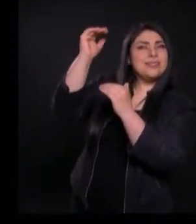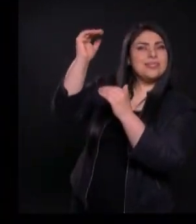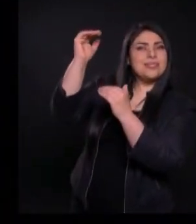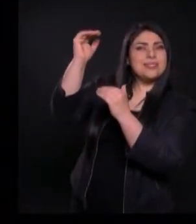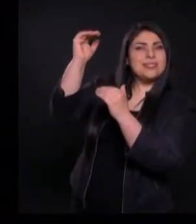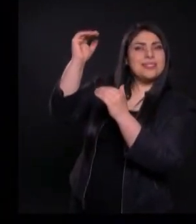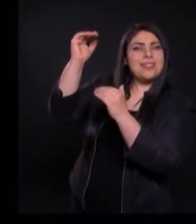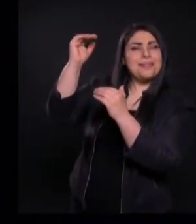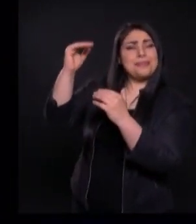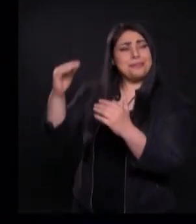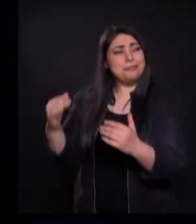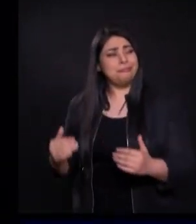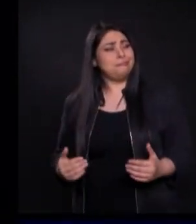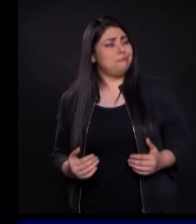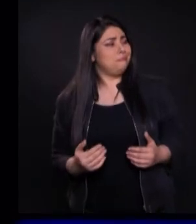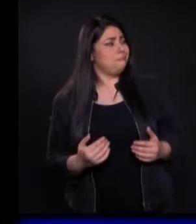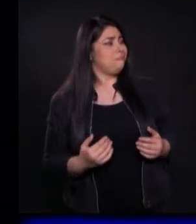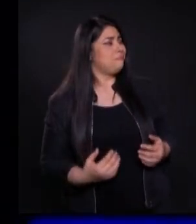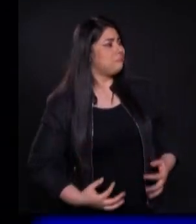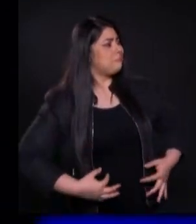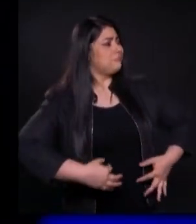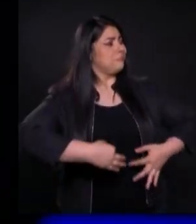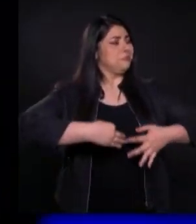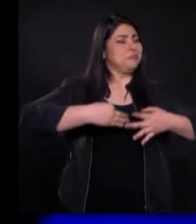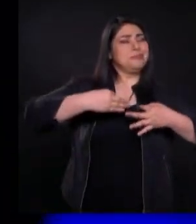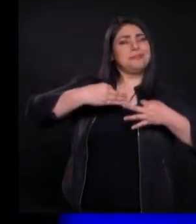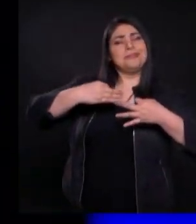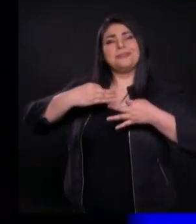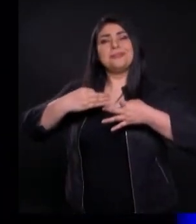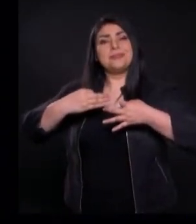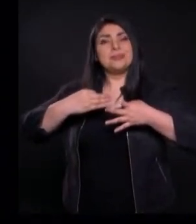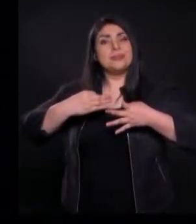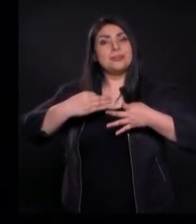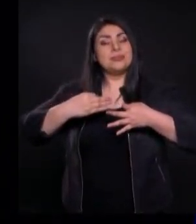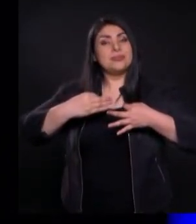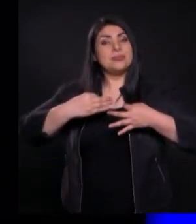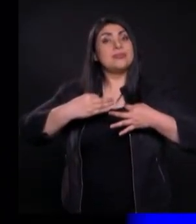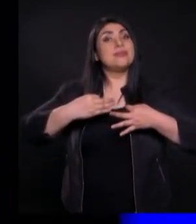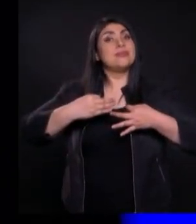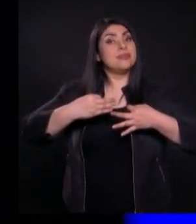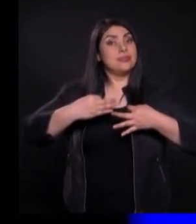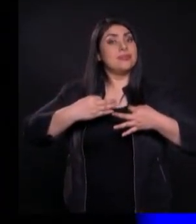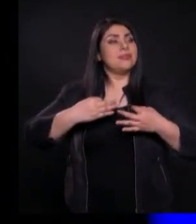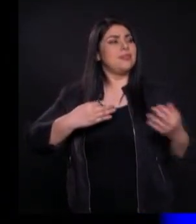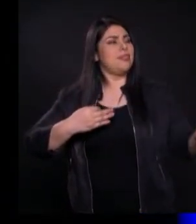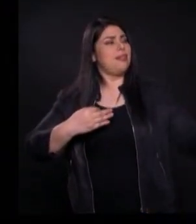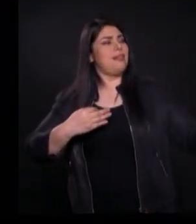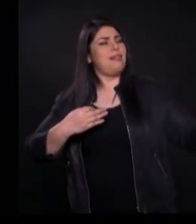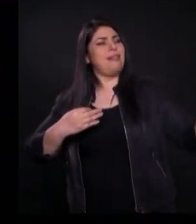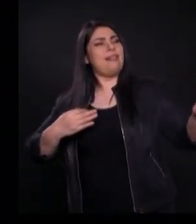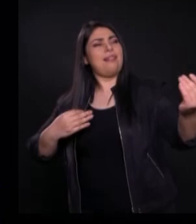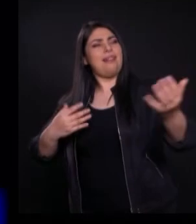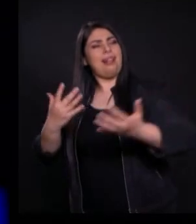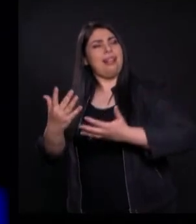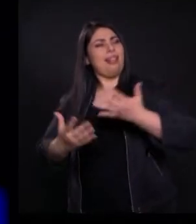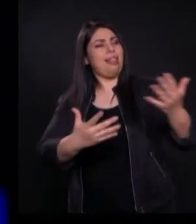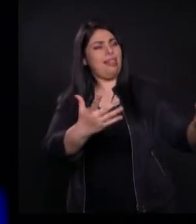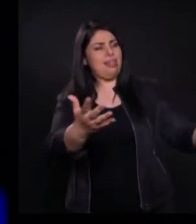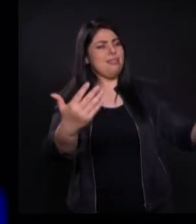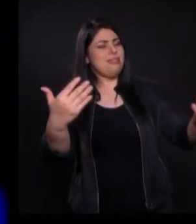enaltecer a ti mismo Y puedas cumplir con tu propósito de que otros te sirvan a ti Entonces debe